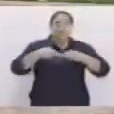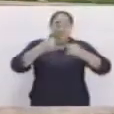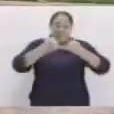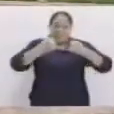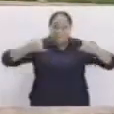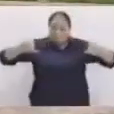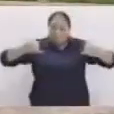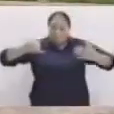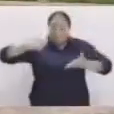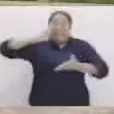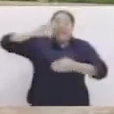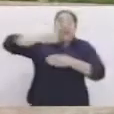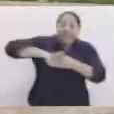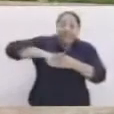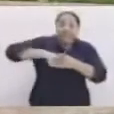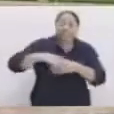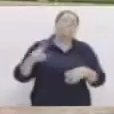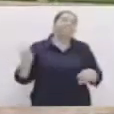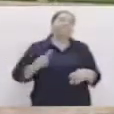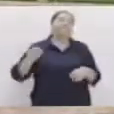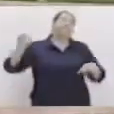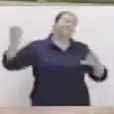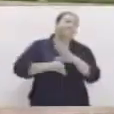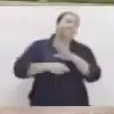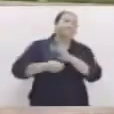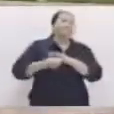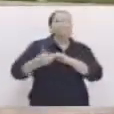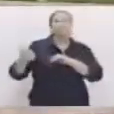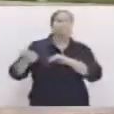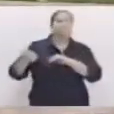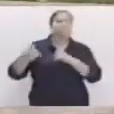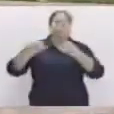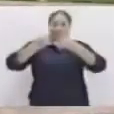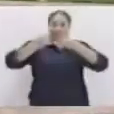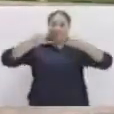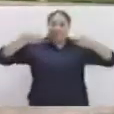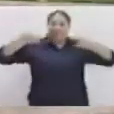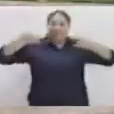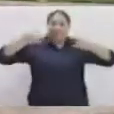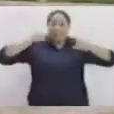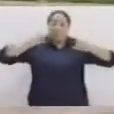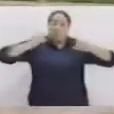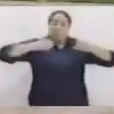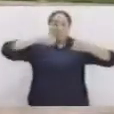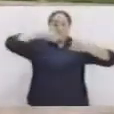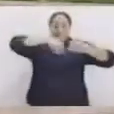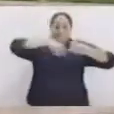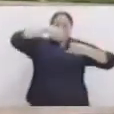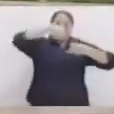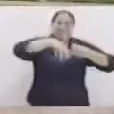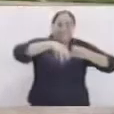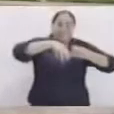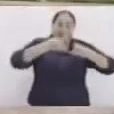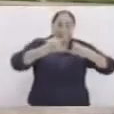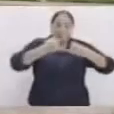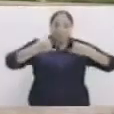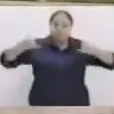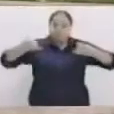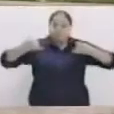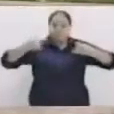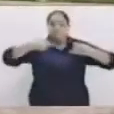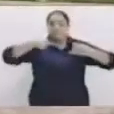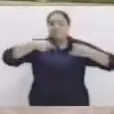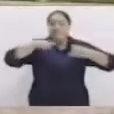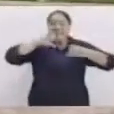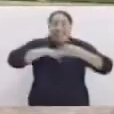Porque si la machucas, ya perdiste tu turno. Entonces, en este juego puedes practicarlo